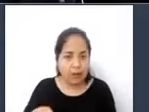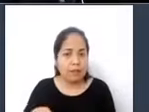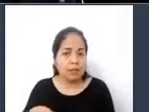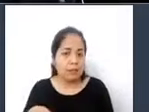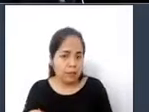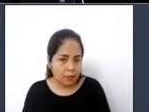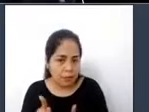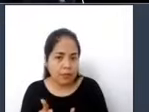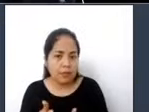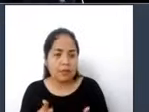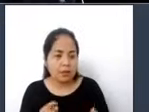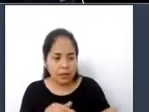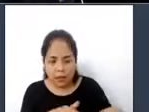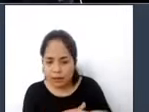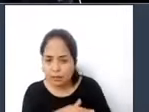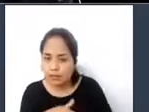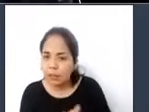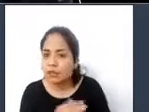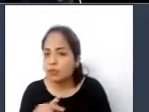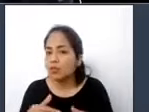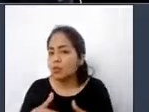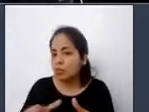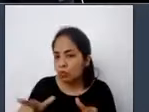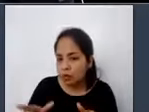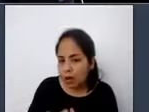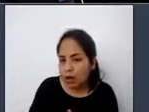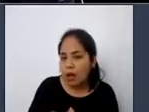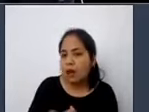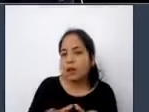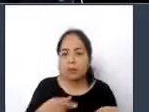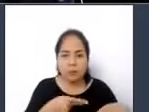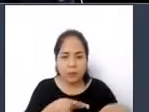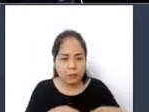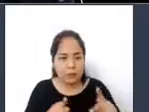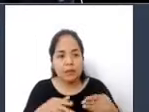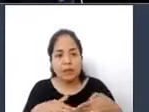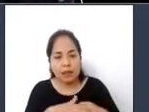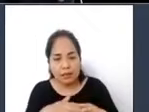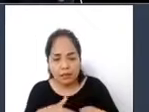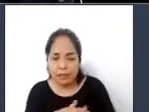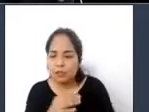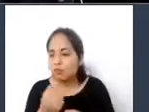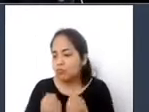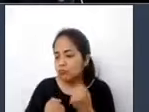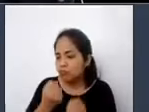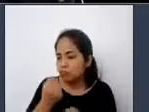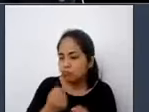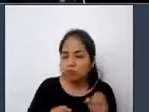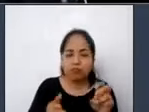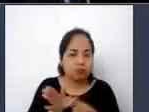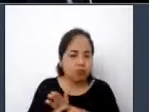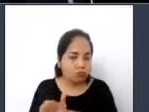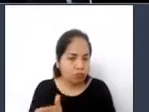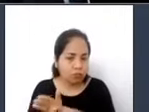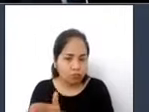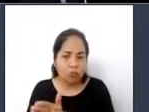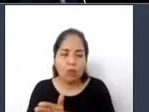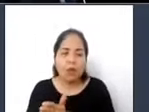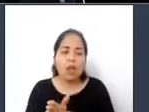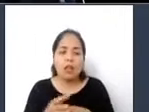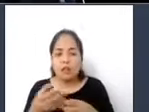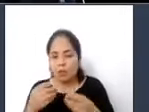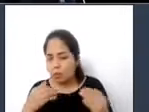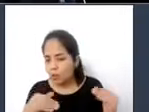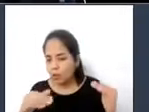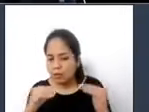discapacidad al entorno físico, al transporte, a la información y a las comunicaciones en igualdad de condiciones con los